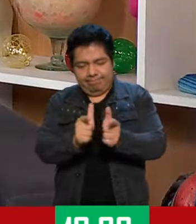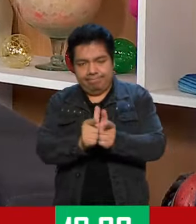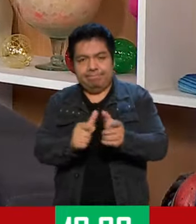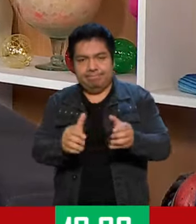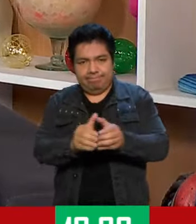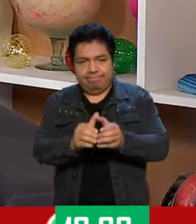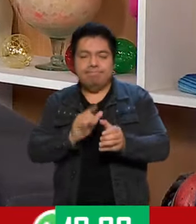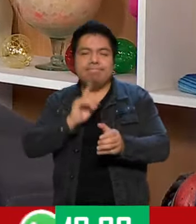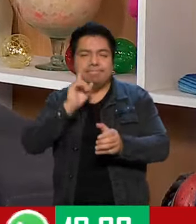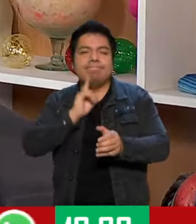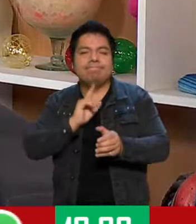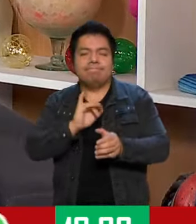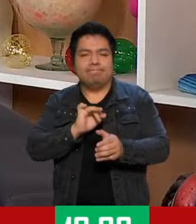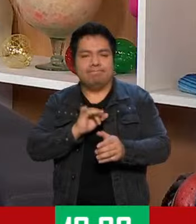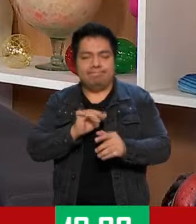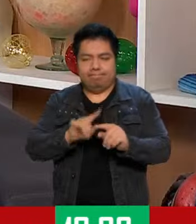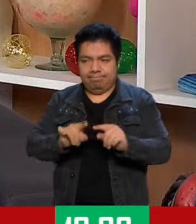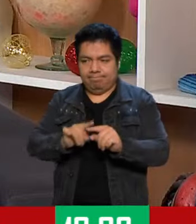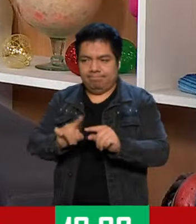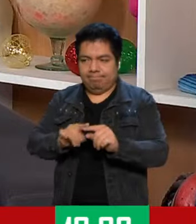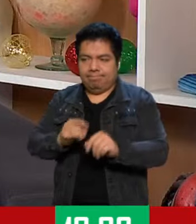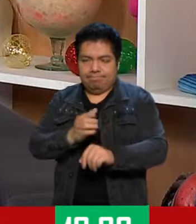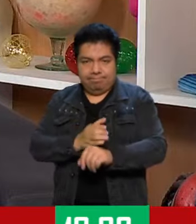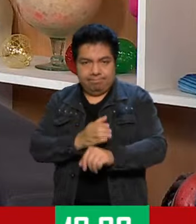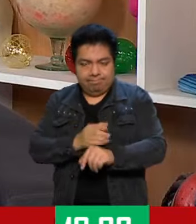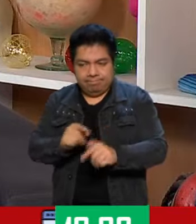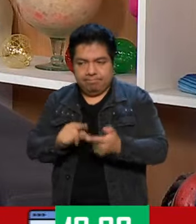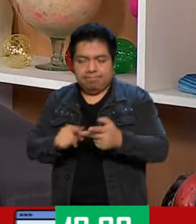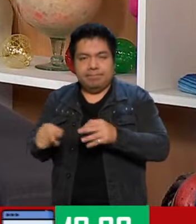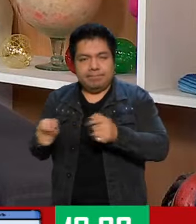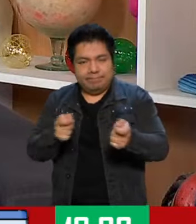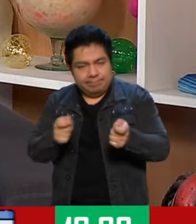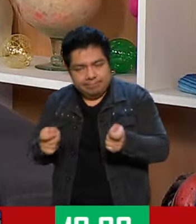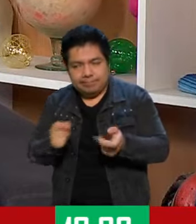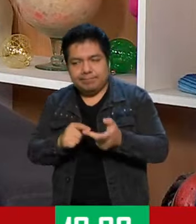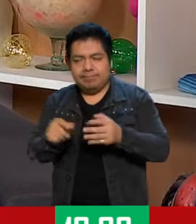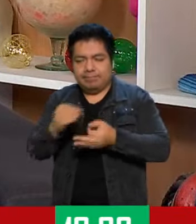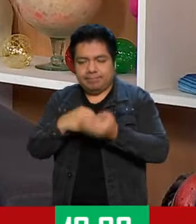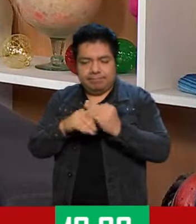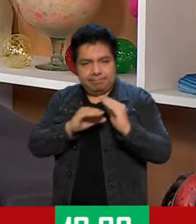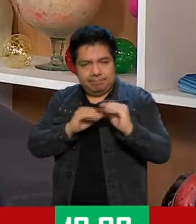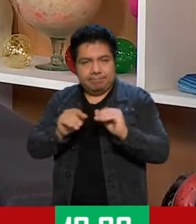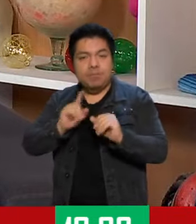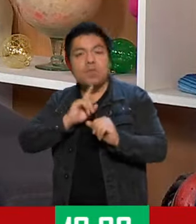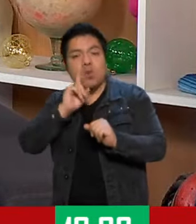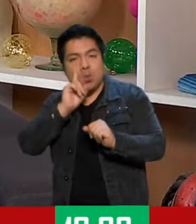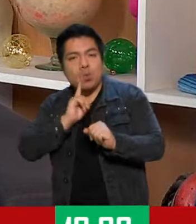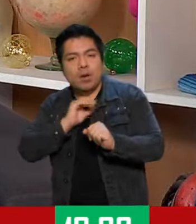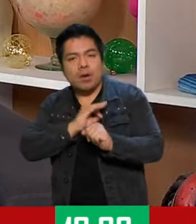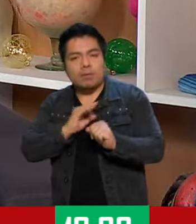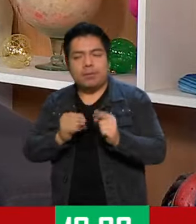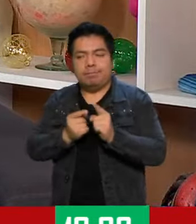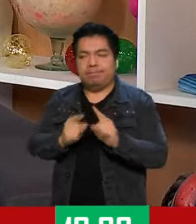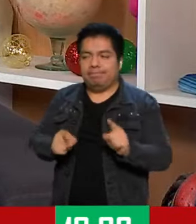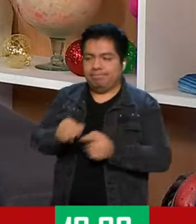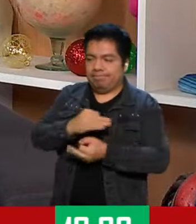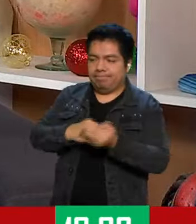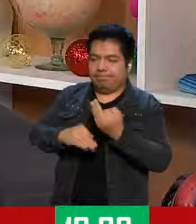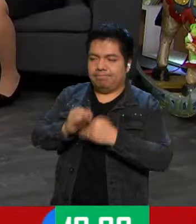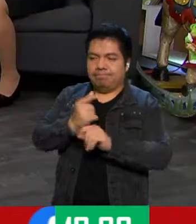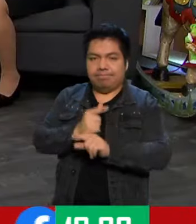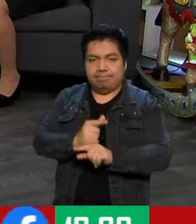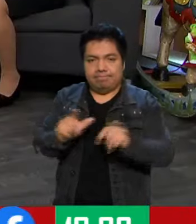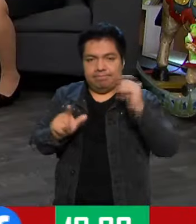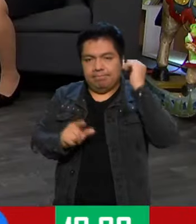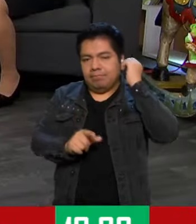femenino, con nuestros compañeros también, están adaptados, recondicionados, para que la mujer se pueda desarrollar en todos los ámbitos. está,